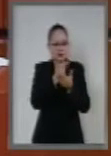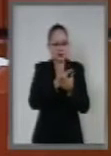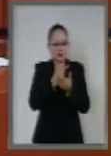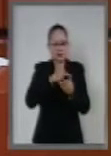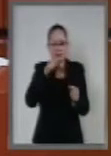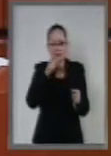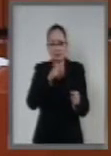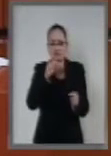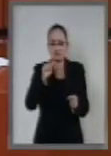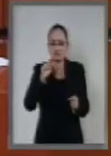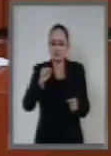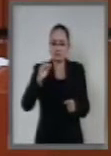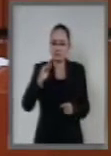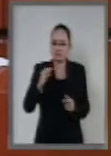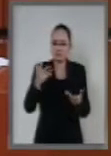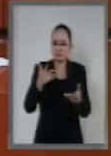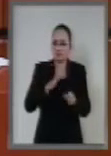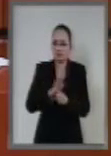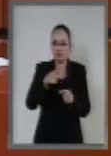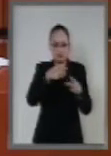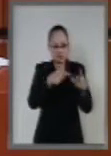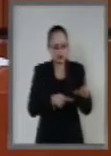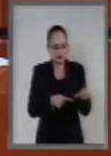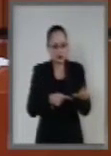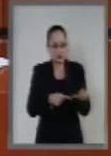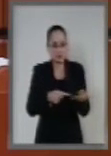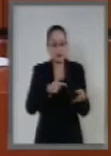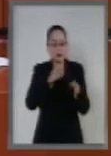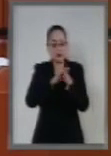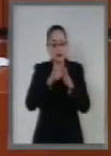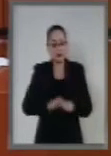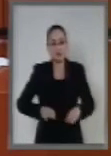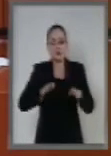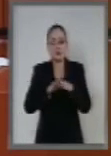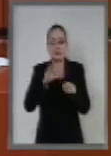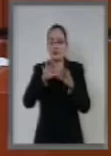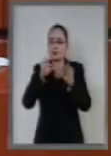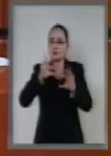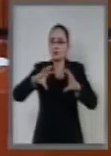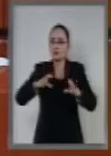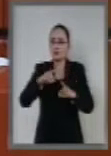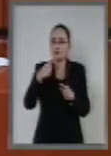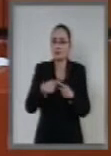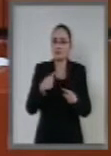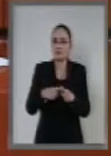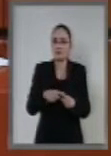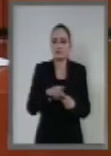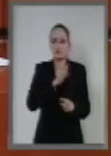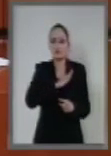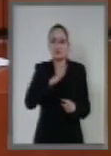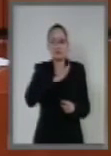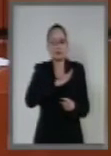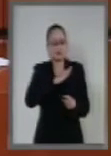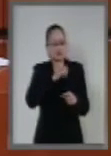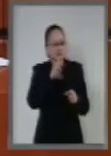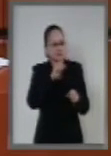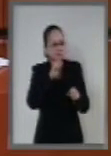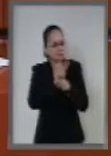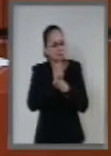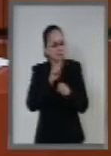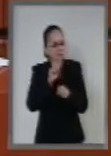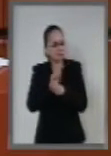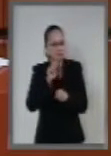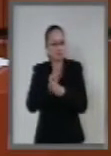Auditoría. De manera destacada se incluye la facultad de fiscalizar todos los recursos públicos